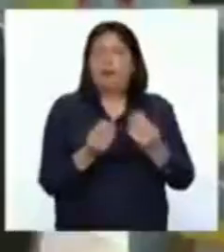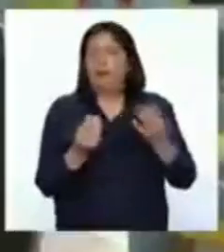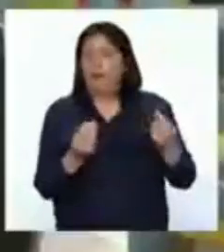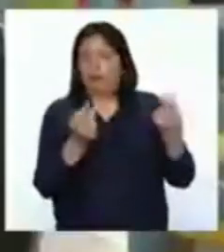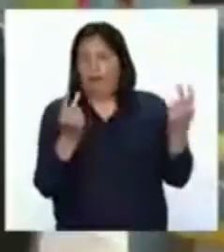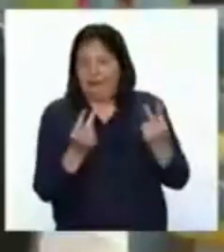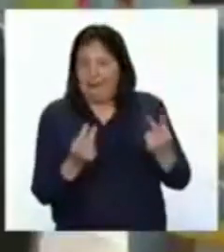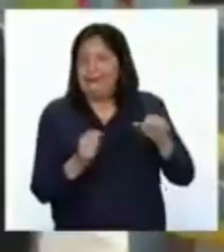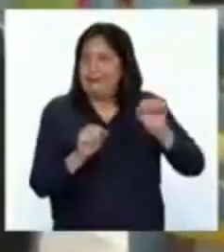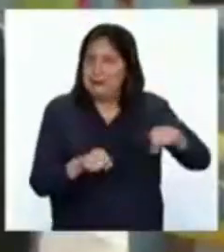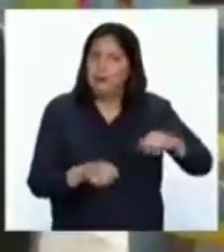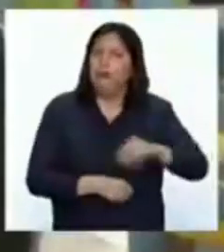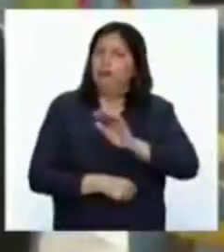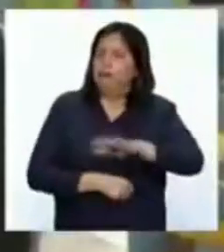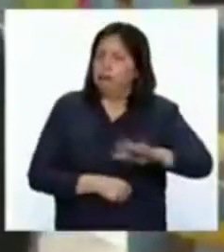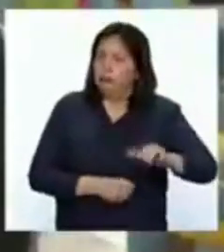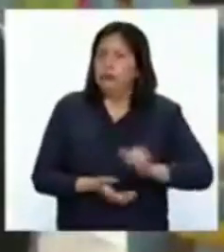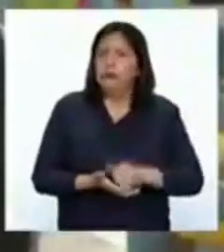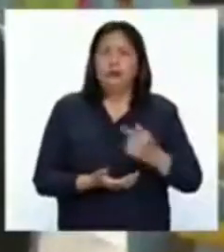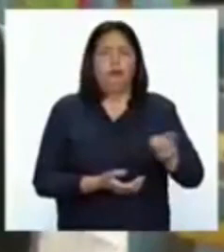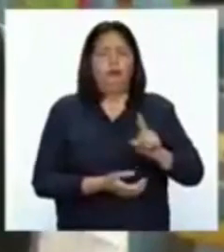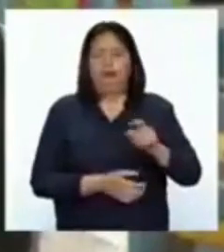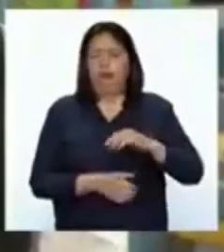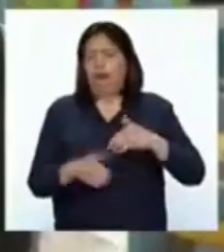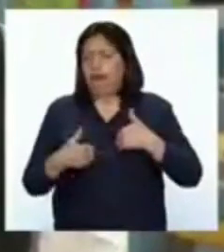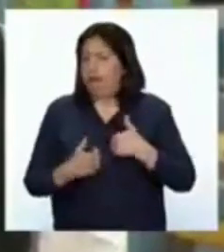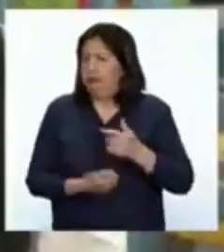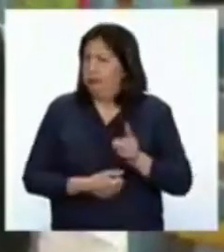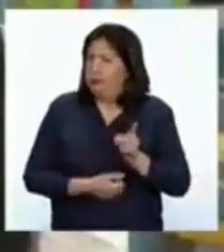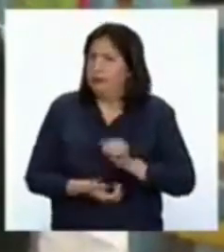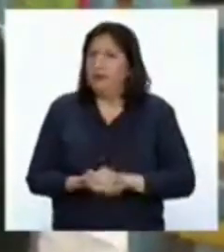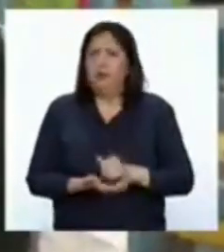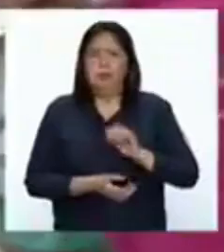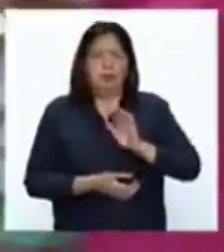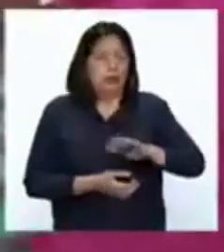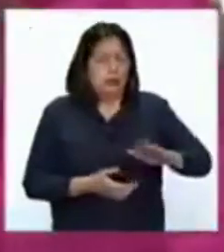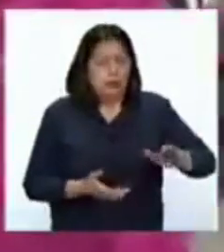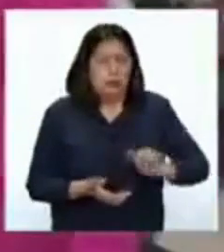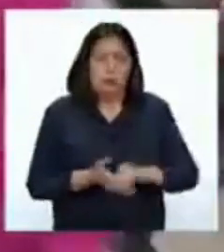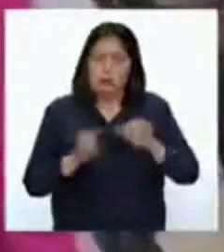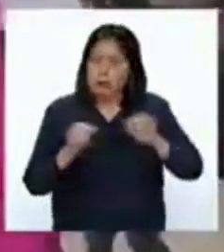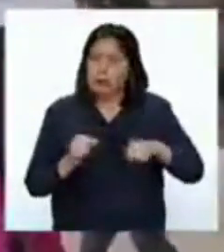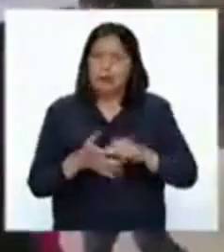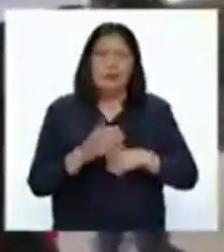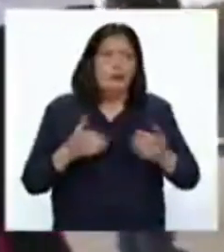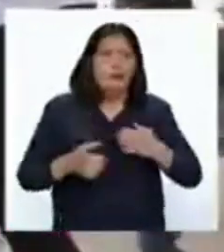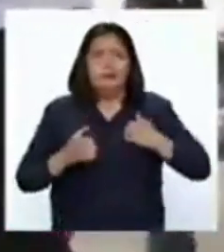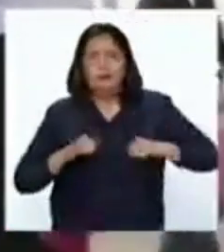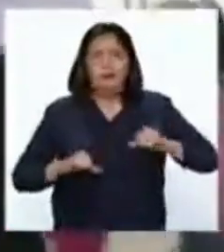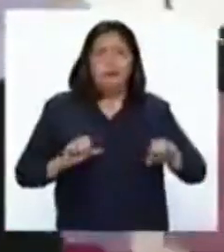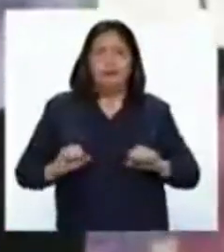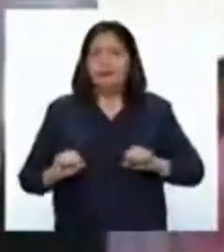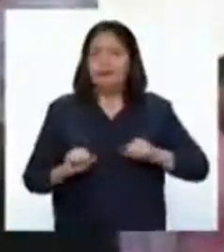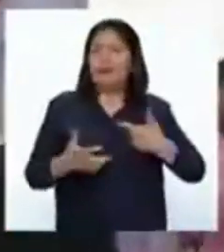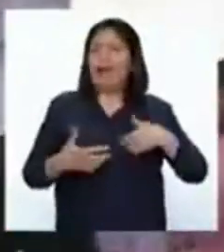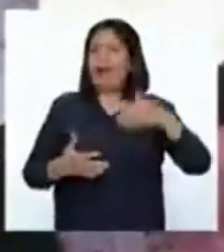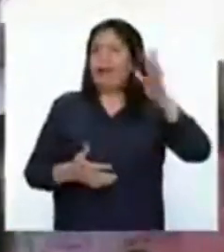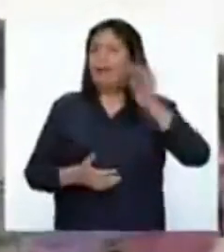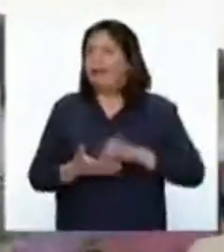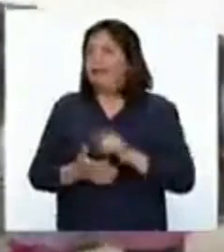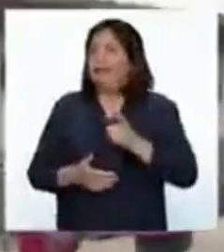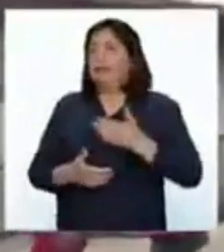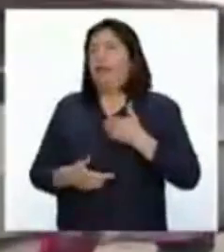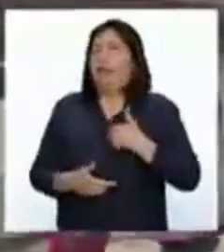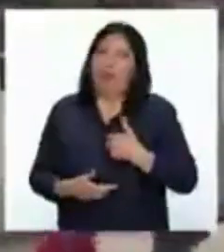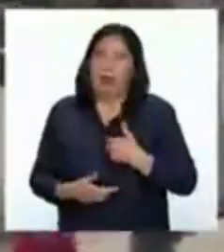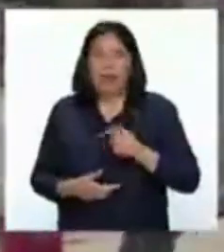hace que los niños de repente no estén cansados, que los niños tengan una participación mucho más activa, se sienten menos